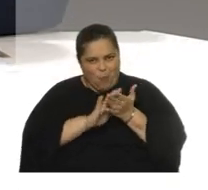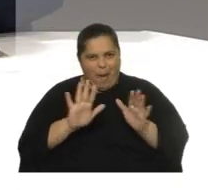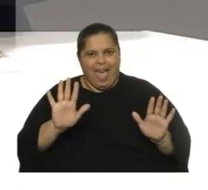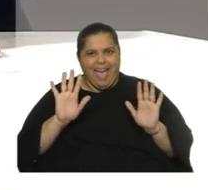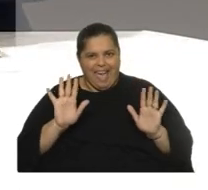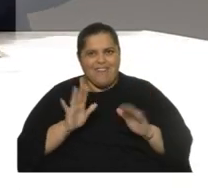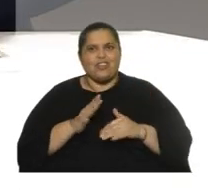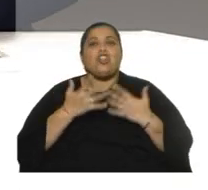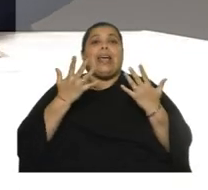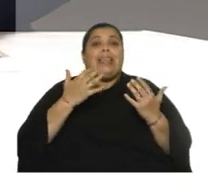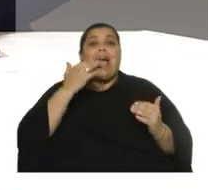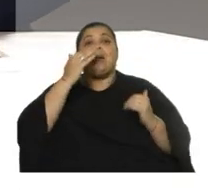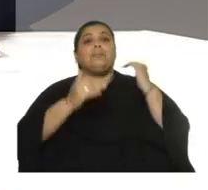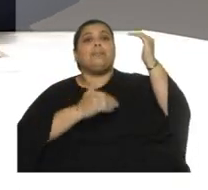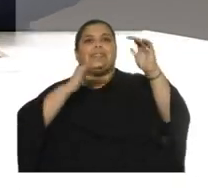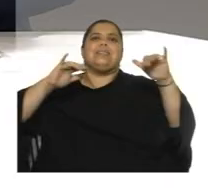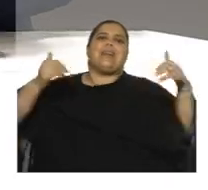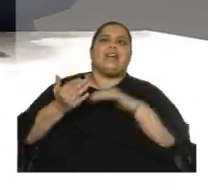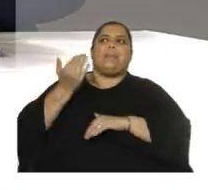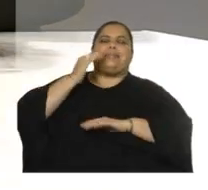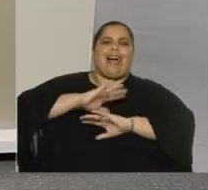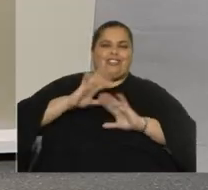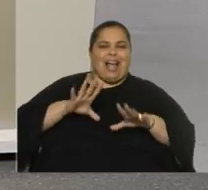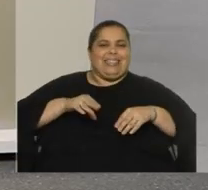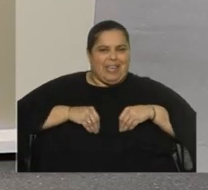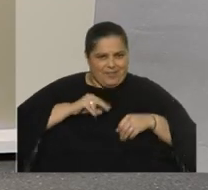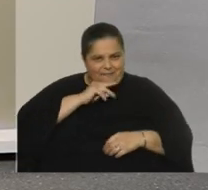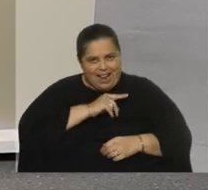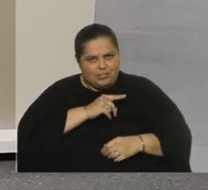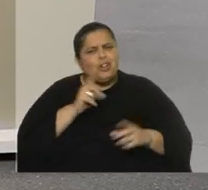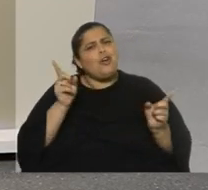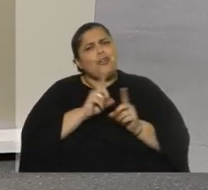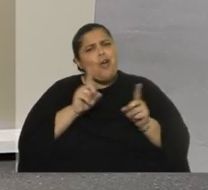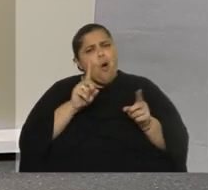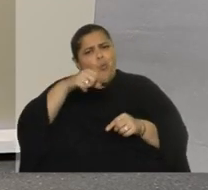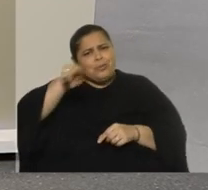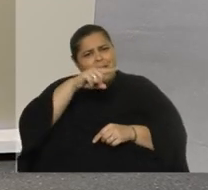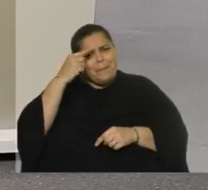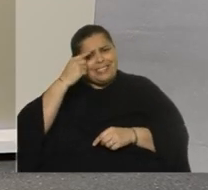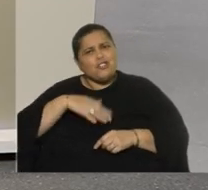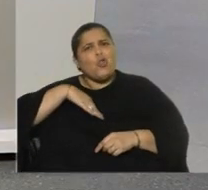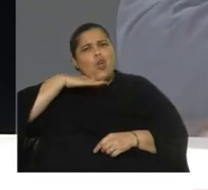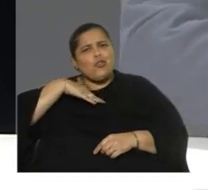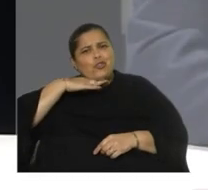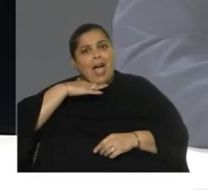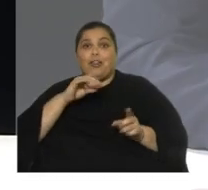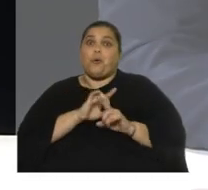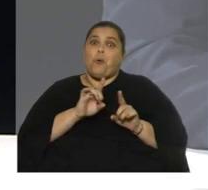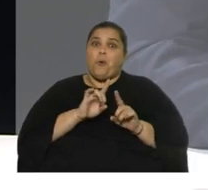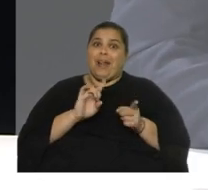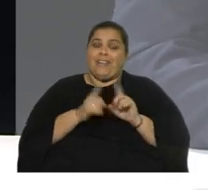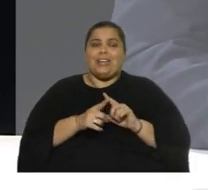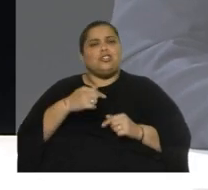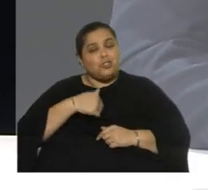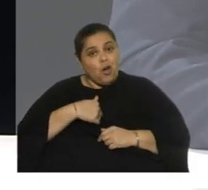Yo quería avanzar en esto porque pensé que se había aceptado. No, no, no, no. ¿Ustedes creen que yo soy tonta? No, no creo que sea tonta, todo lo contrario. Cuando yo